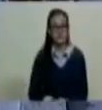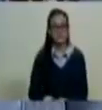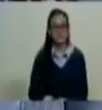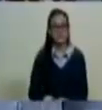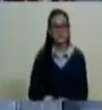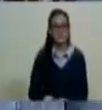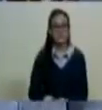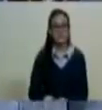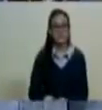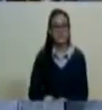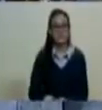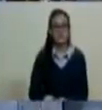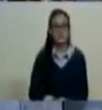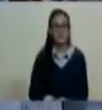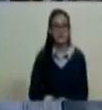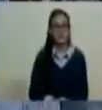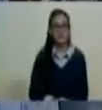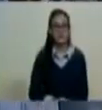Bueno.